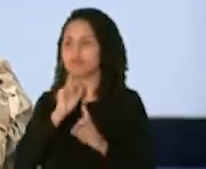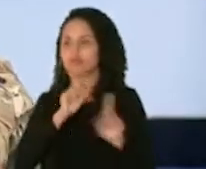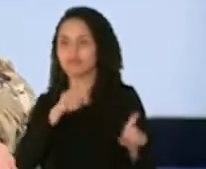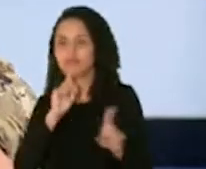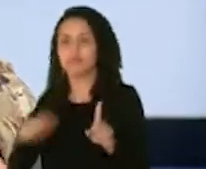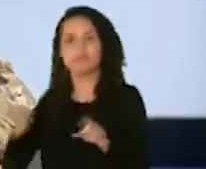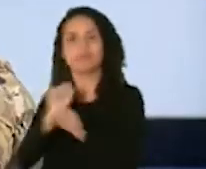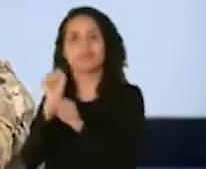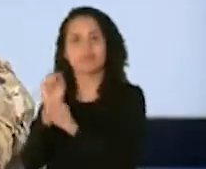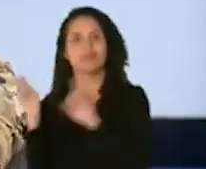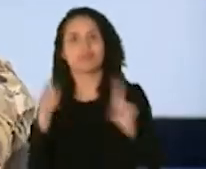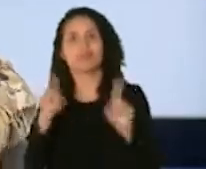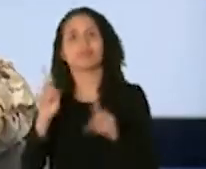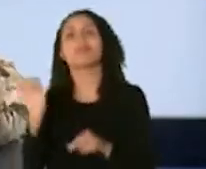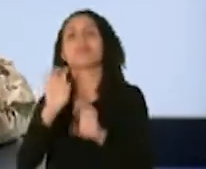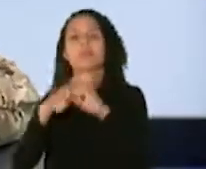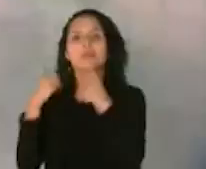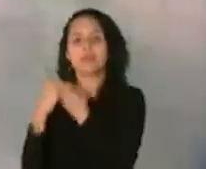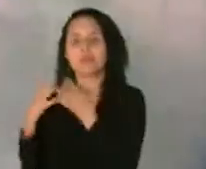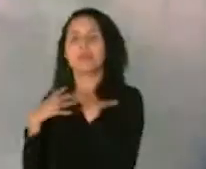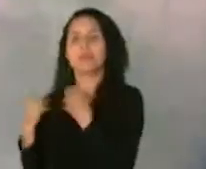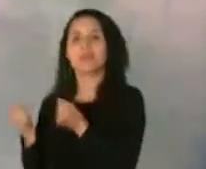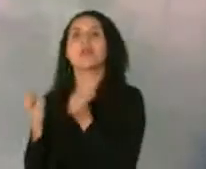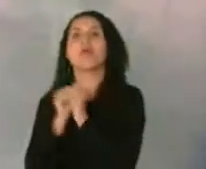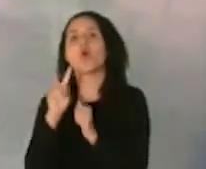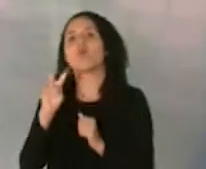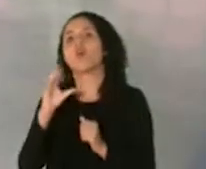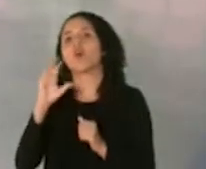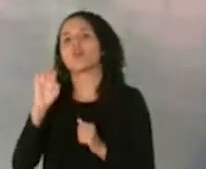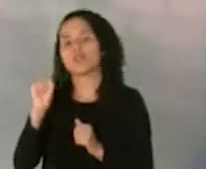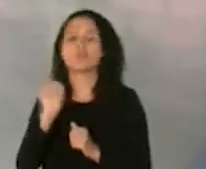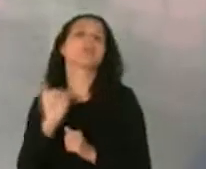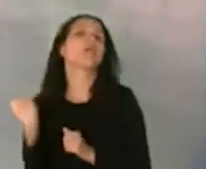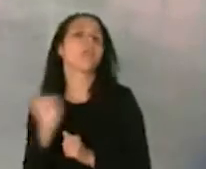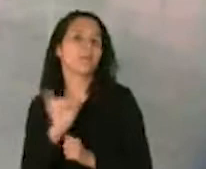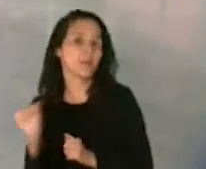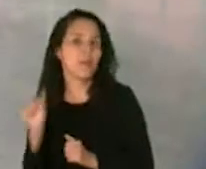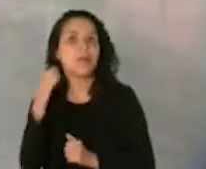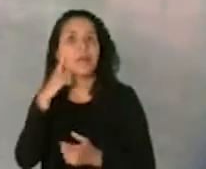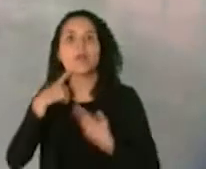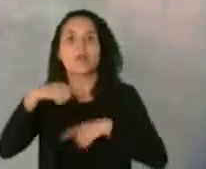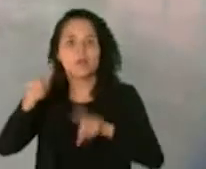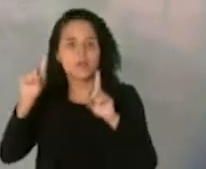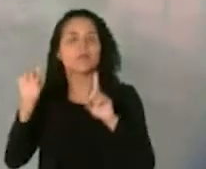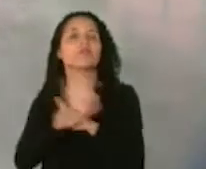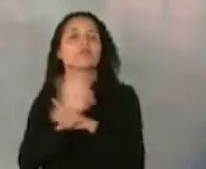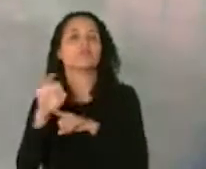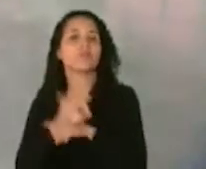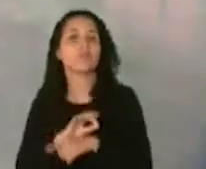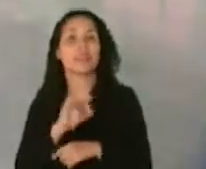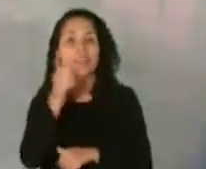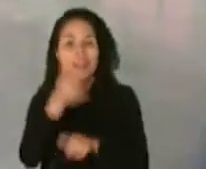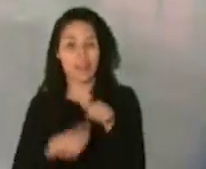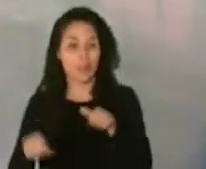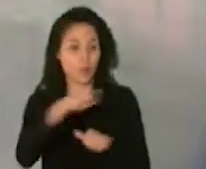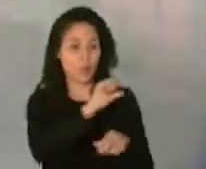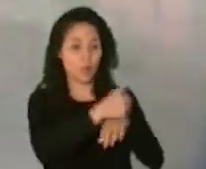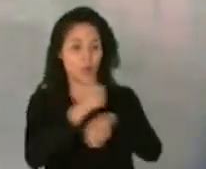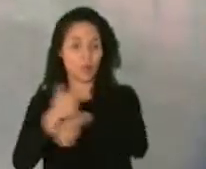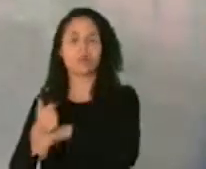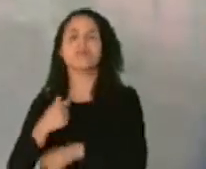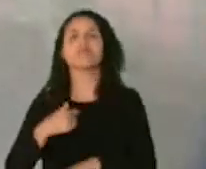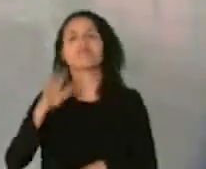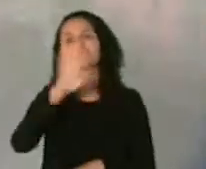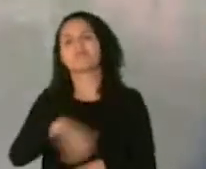Departamento de Salud, así como con voces para poder ser efectivo. En cada una de estas localizaciones debemos de tener aproximadamente unas